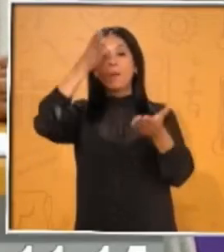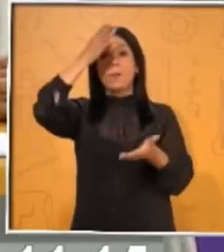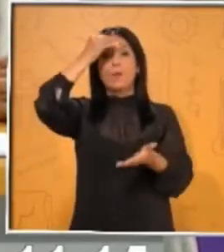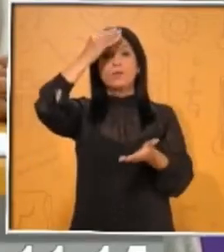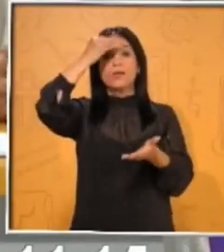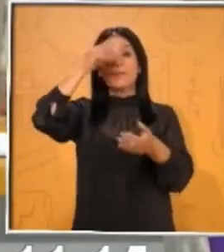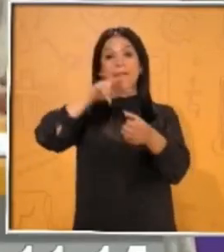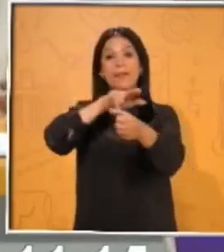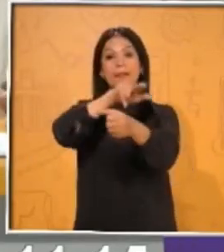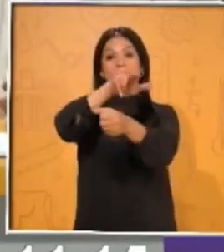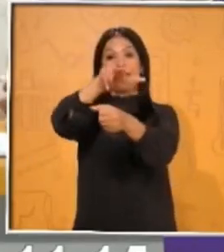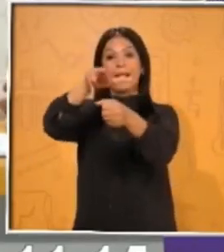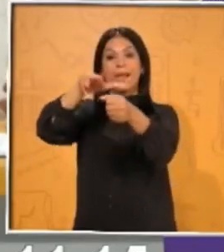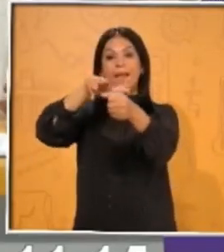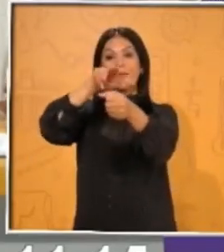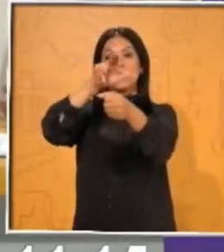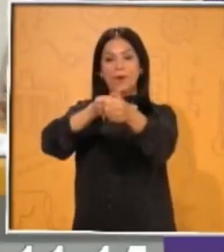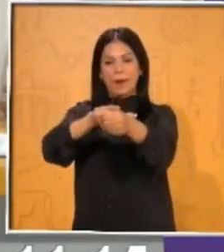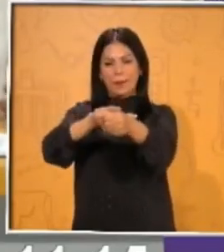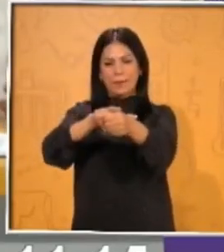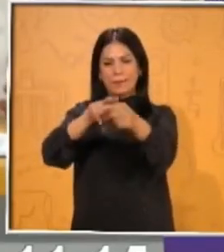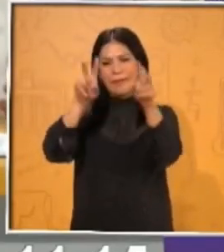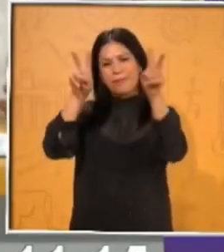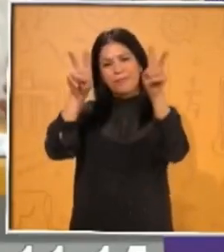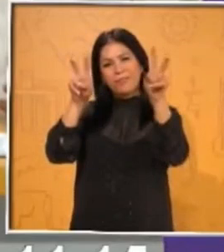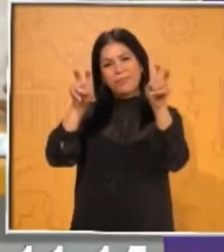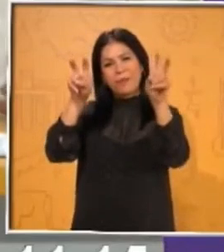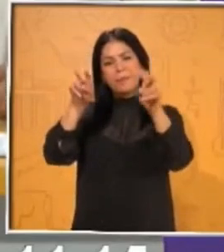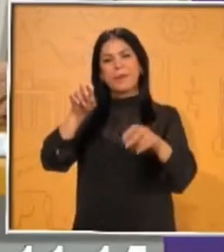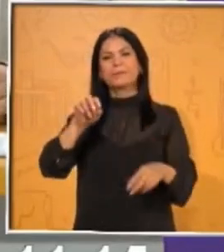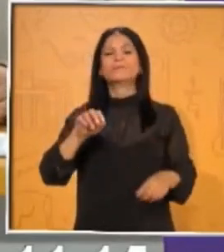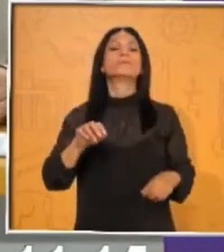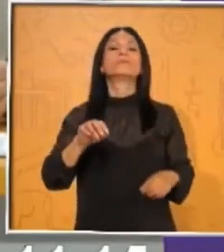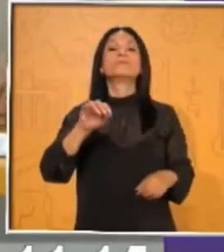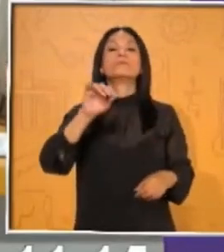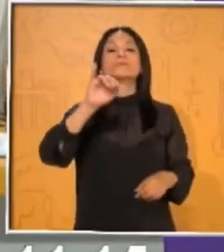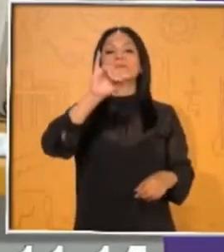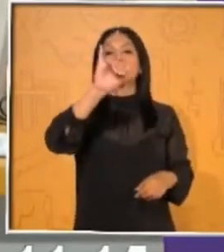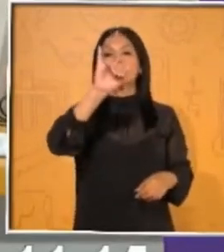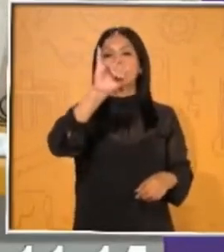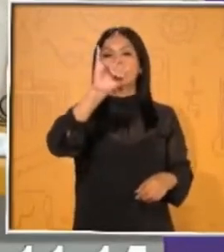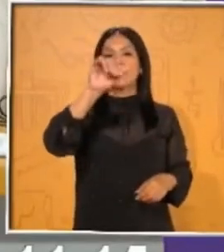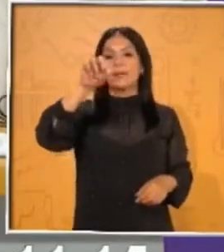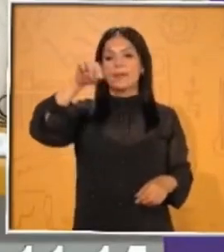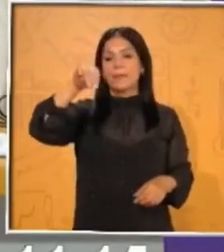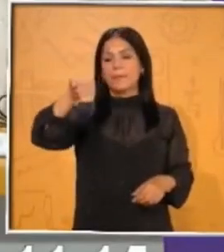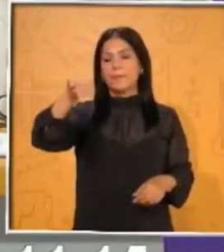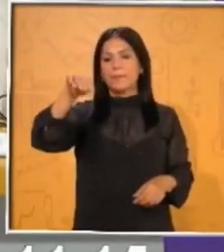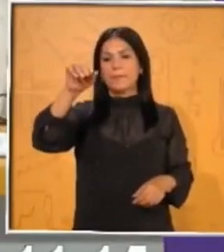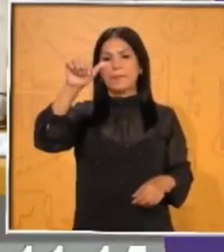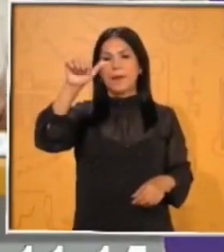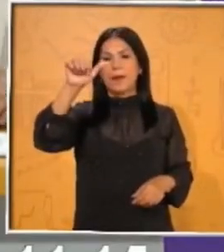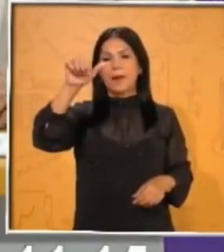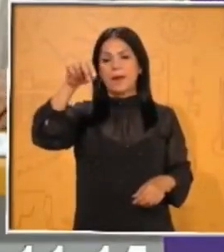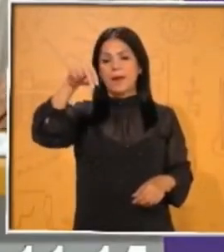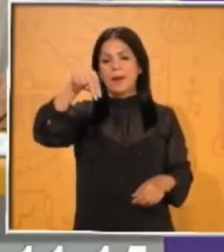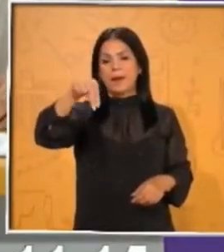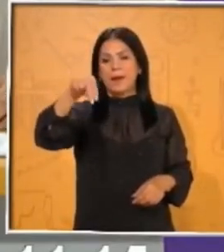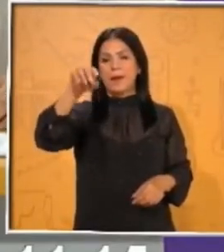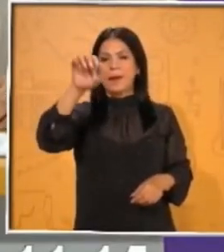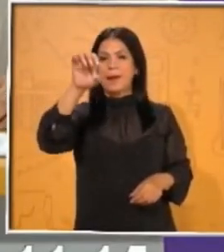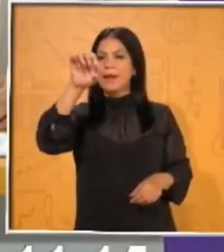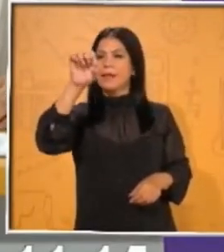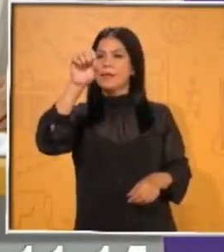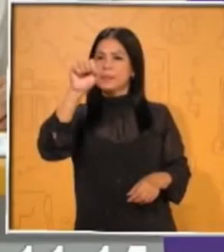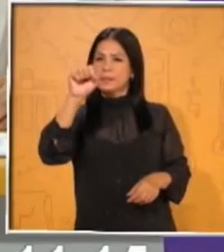naturales con los imanes. Es un tema muy importante porque seguramente hay cosas que no te explicas. Por ejemplo,